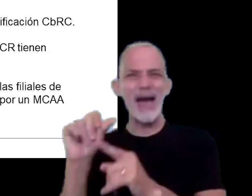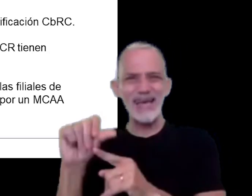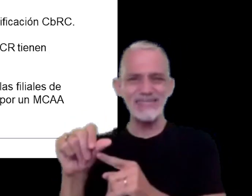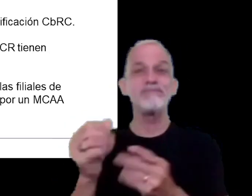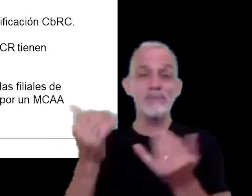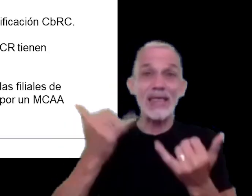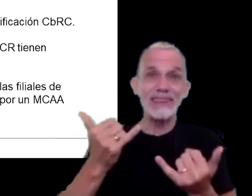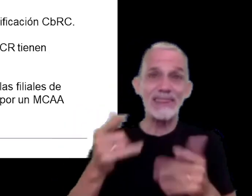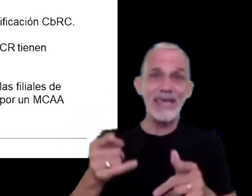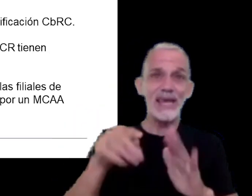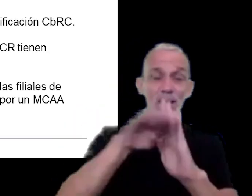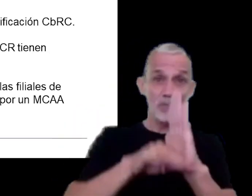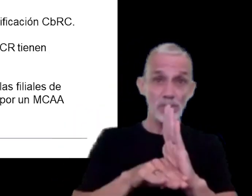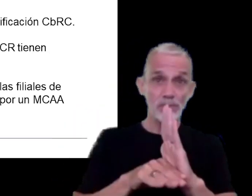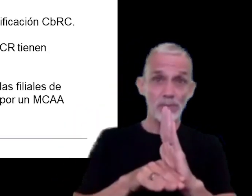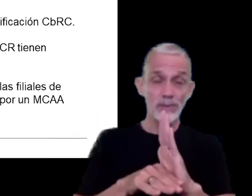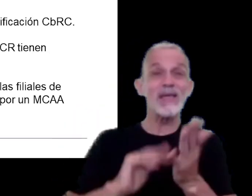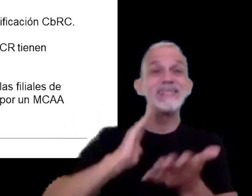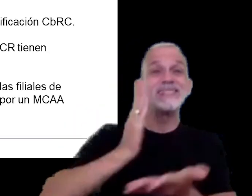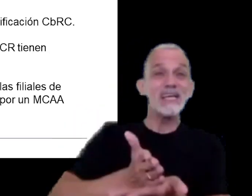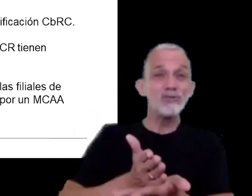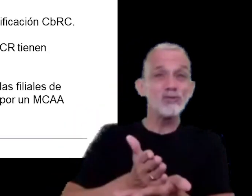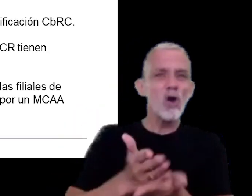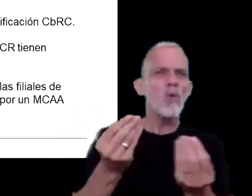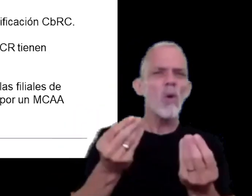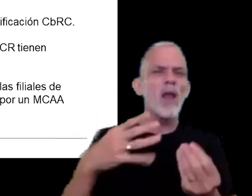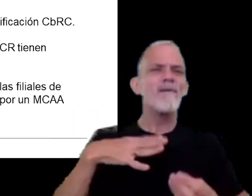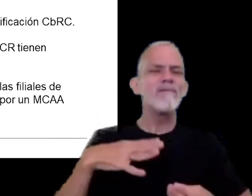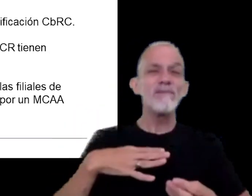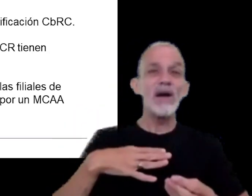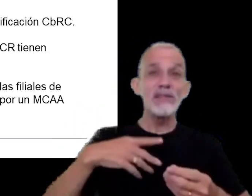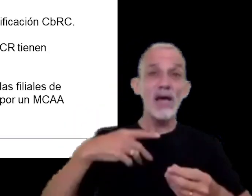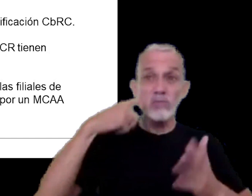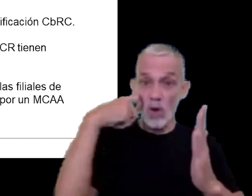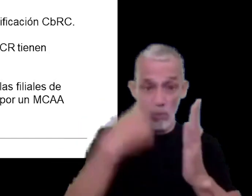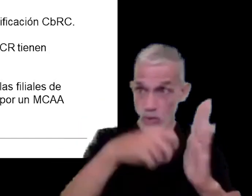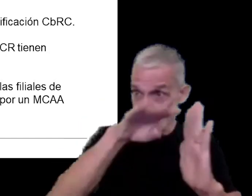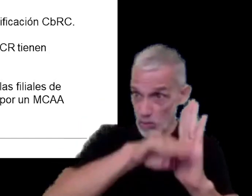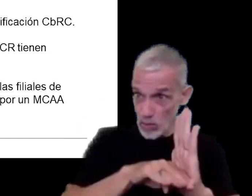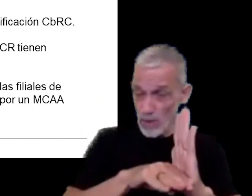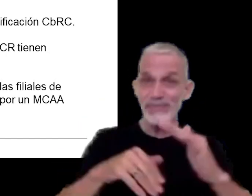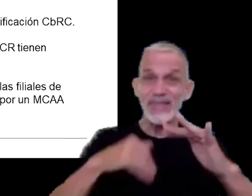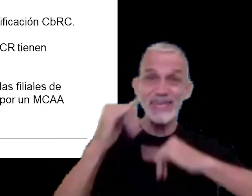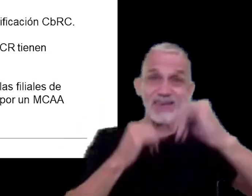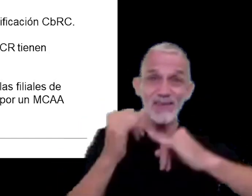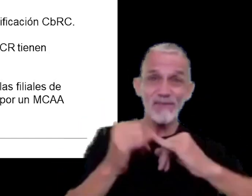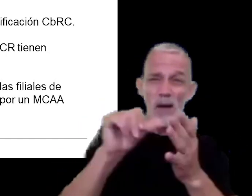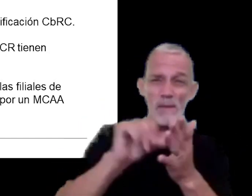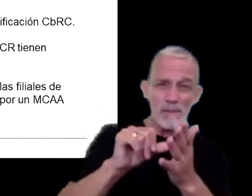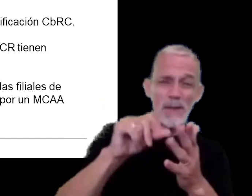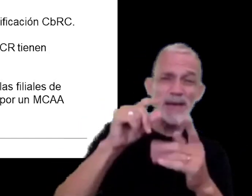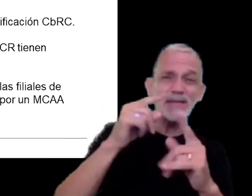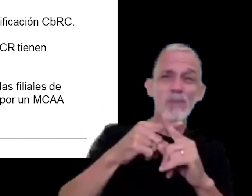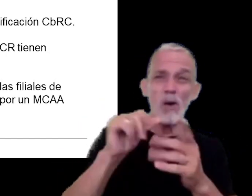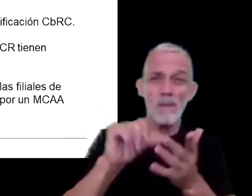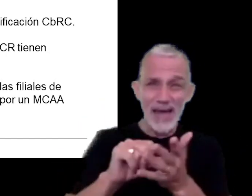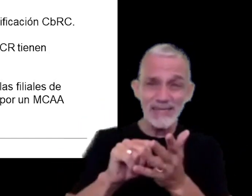su vez regímenes de sanción asociadas a la falta de cumplimiento del informe país por país en sí